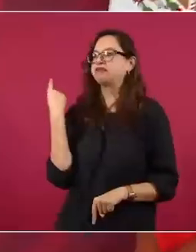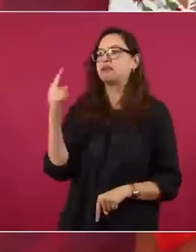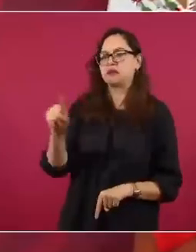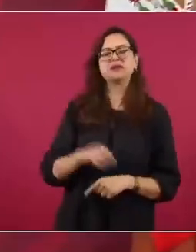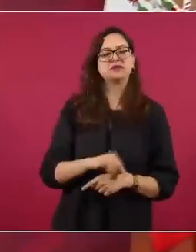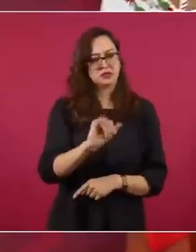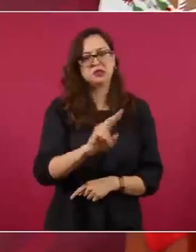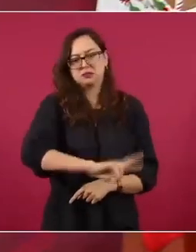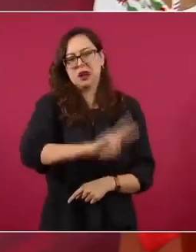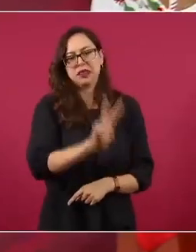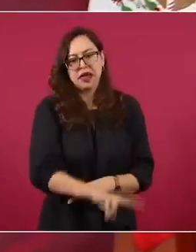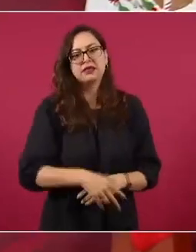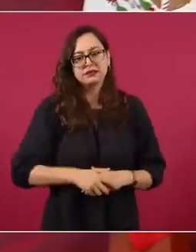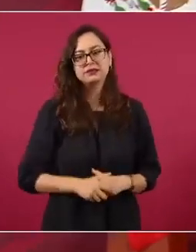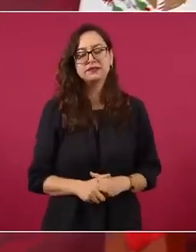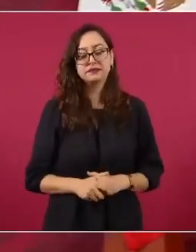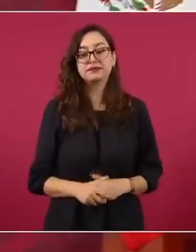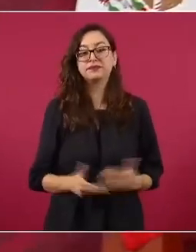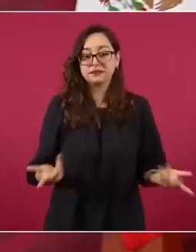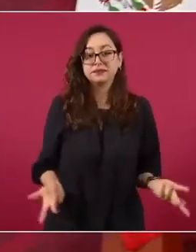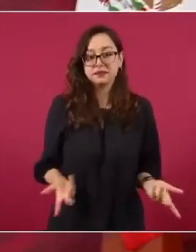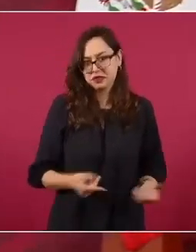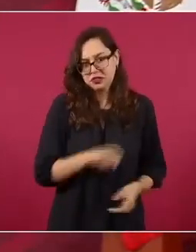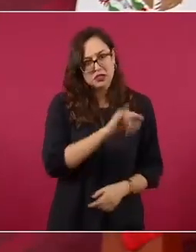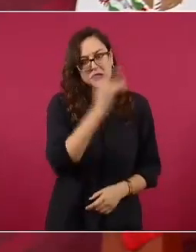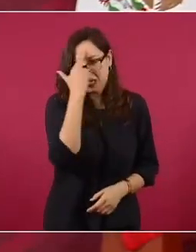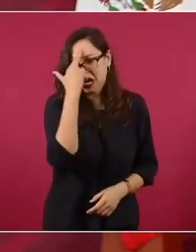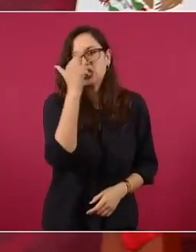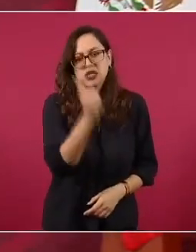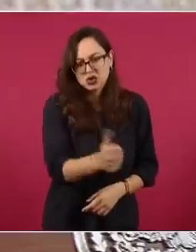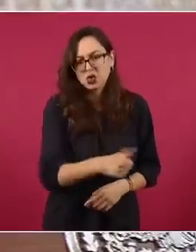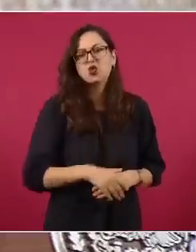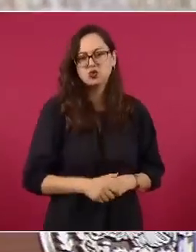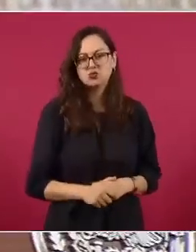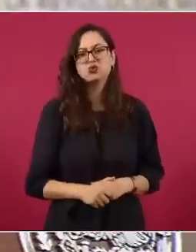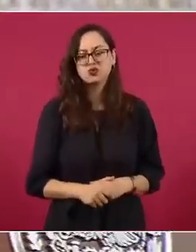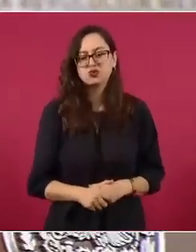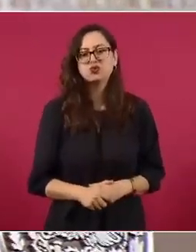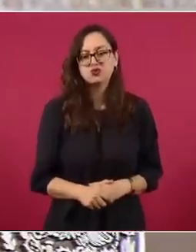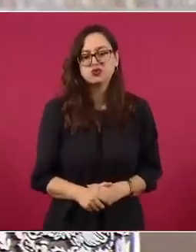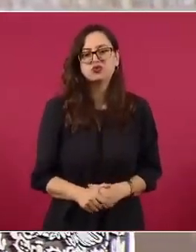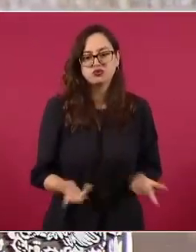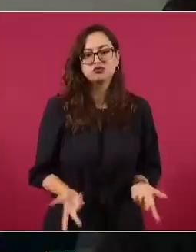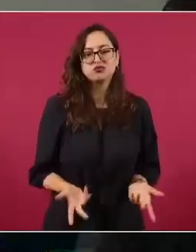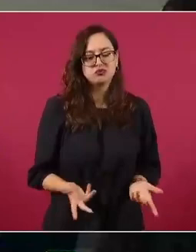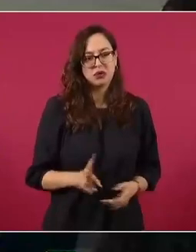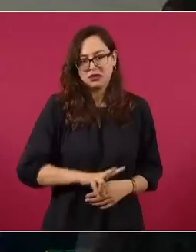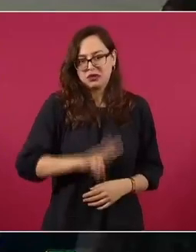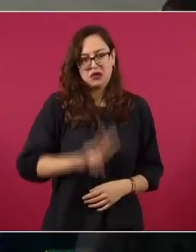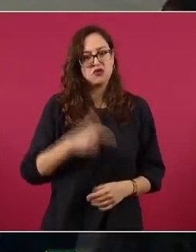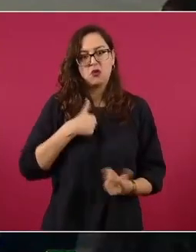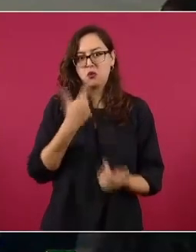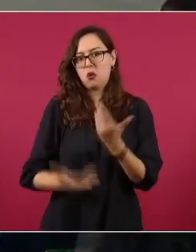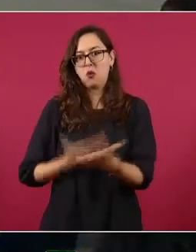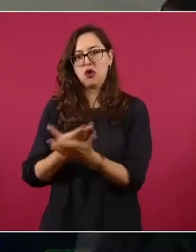eléctrica tiene razón con lo que está planteando. Y